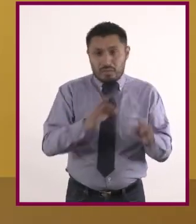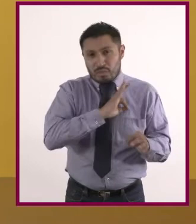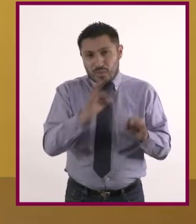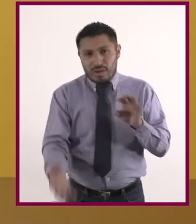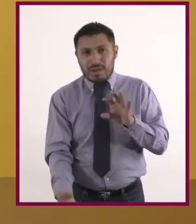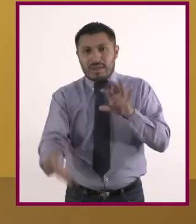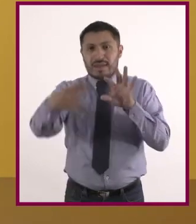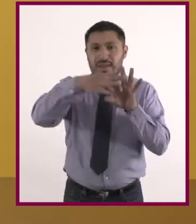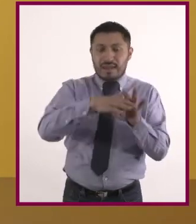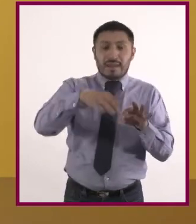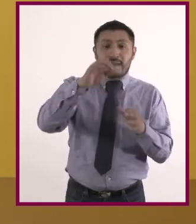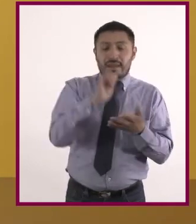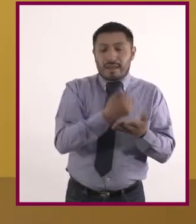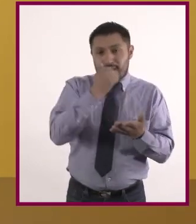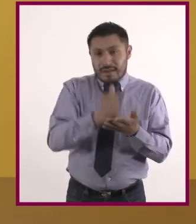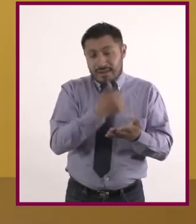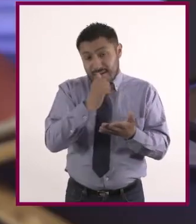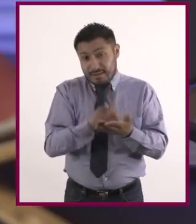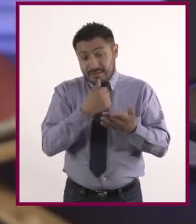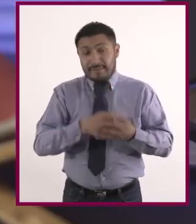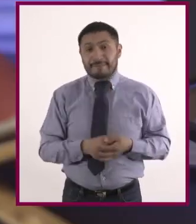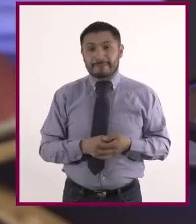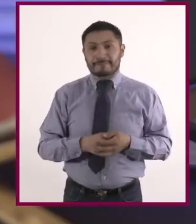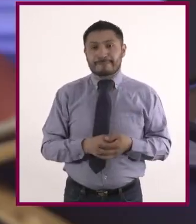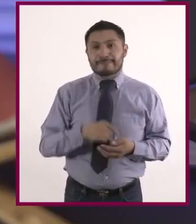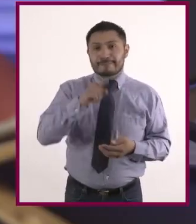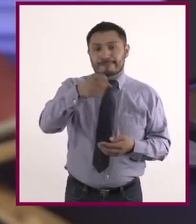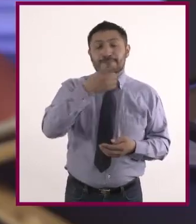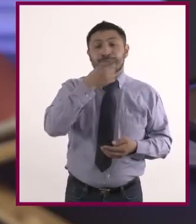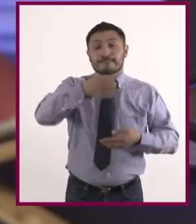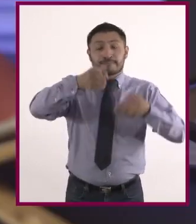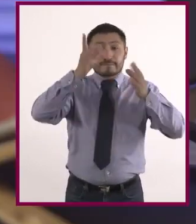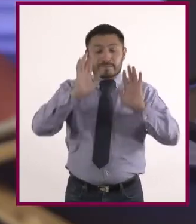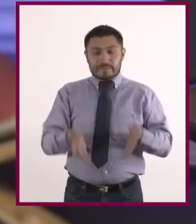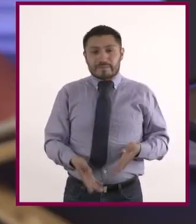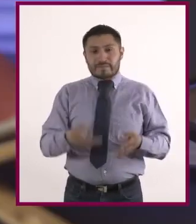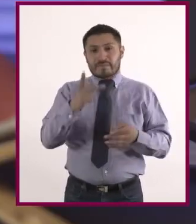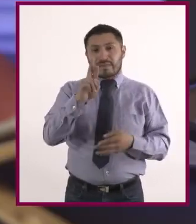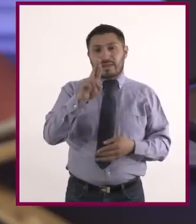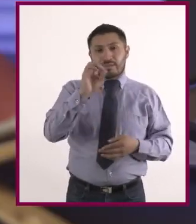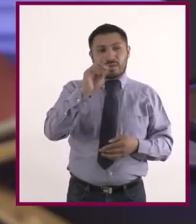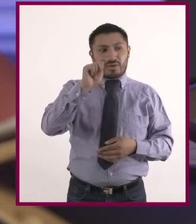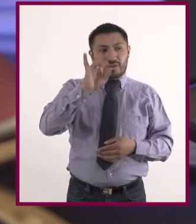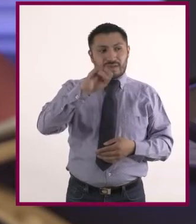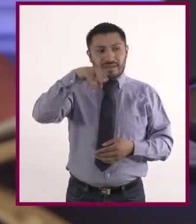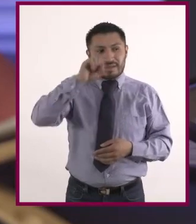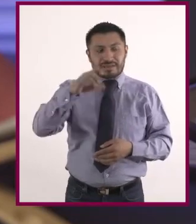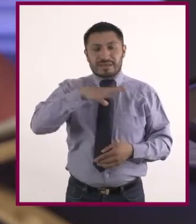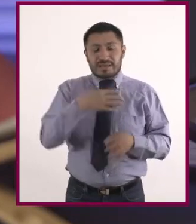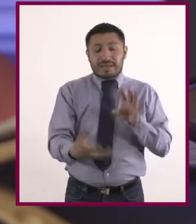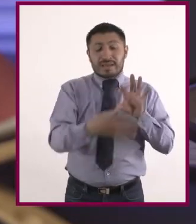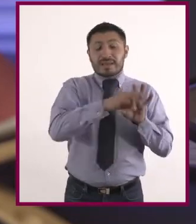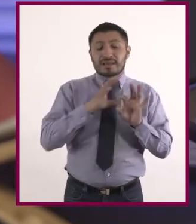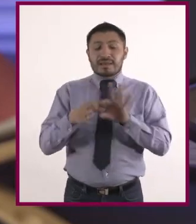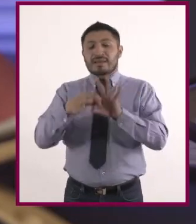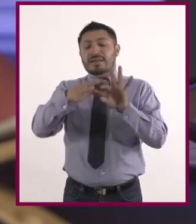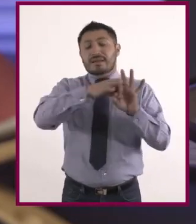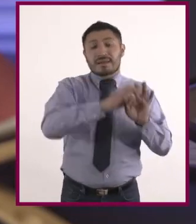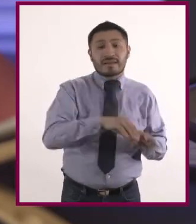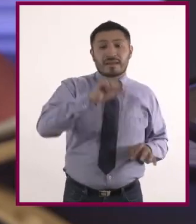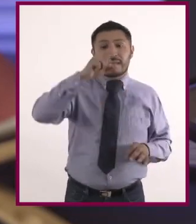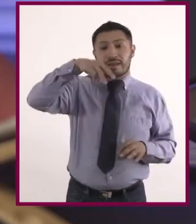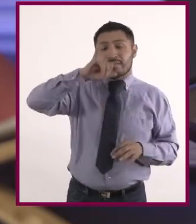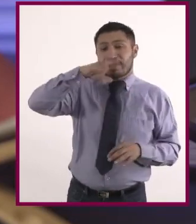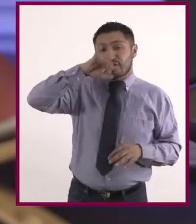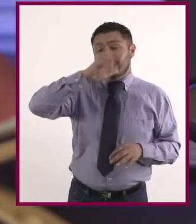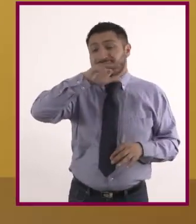dieta con cereales como el arroz que suple esta carencia. Ya nos mencionaste que las proteínas son cadenas de aminoácidos, pero ¿cuál es la